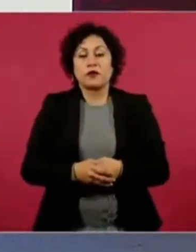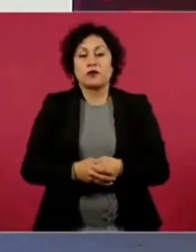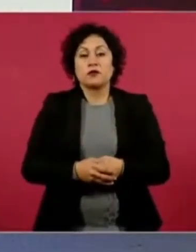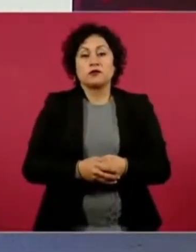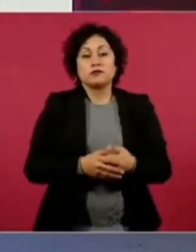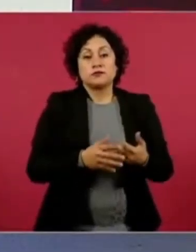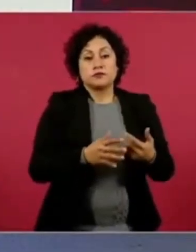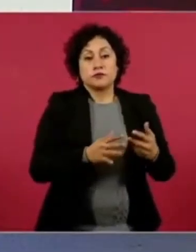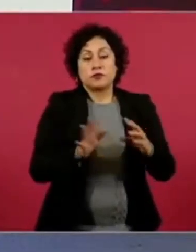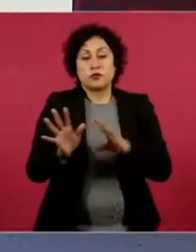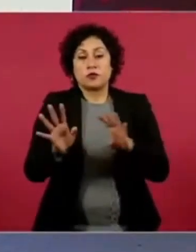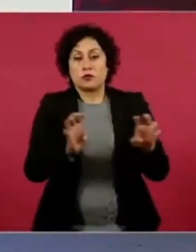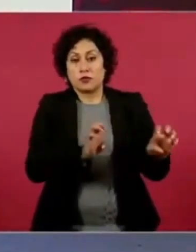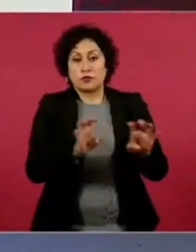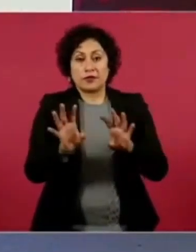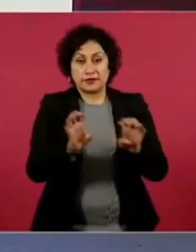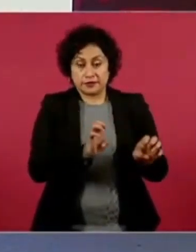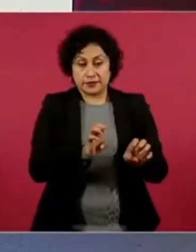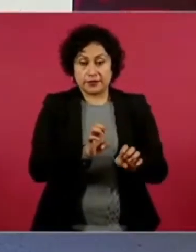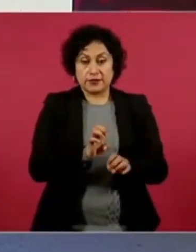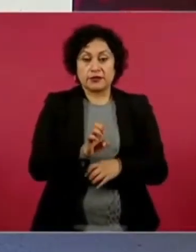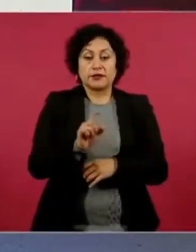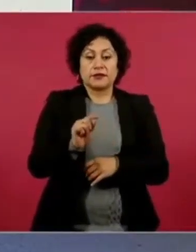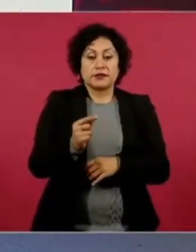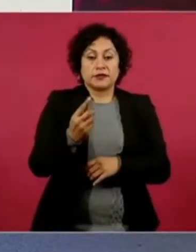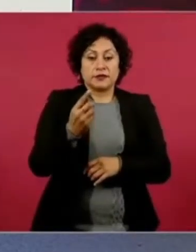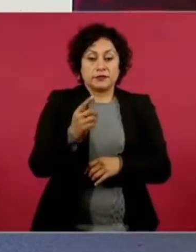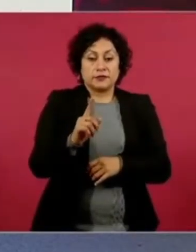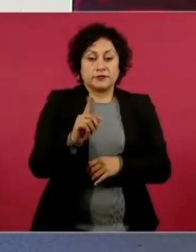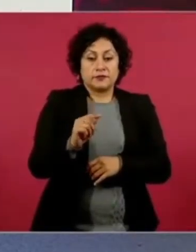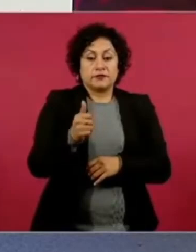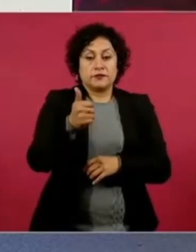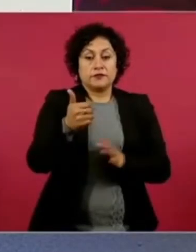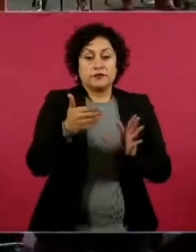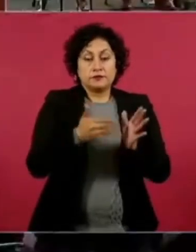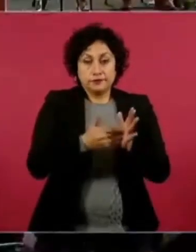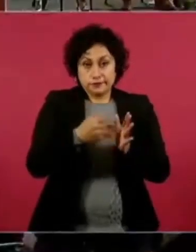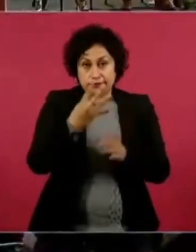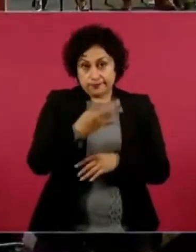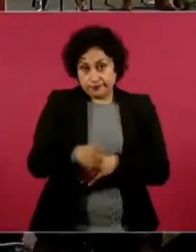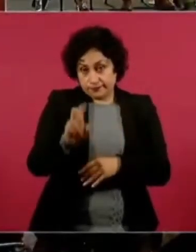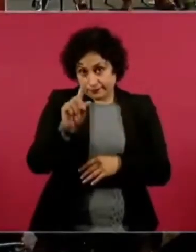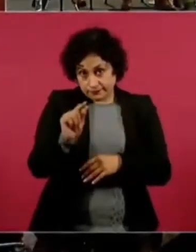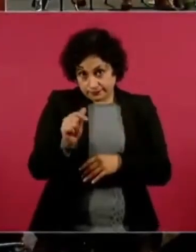478.